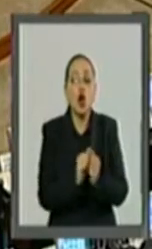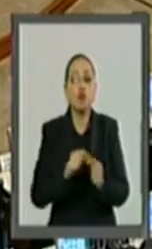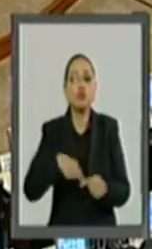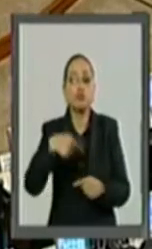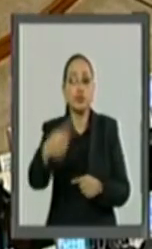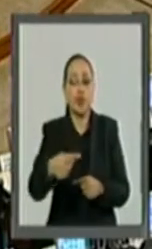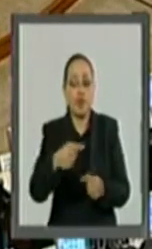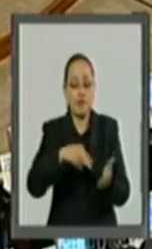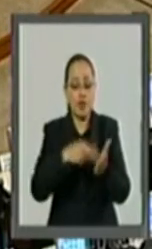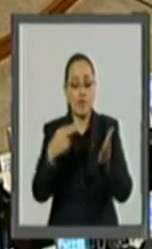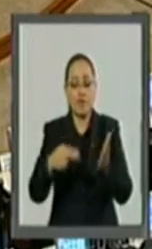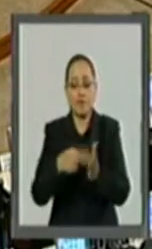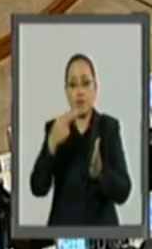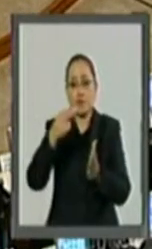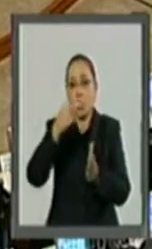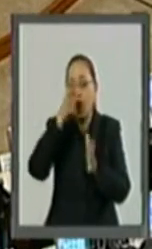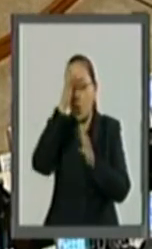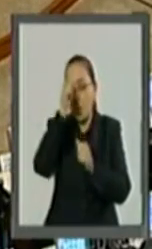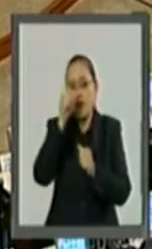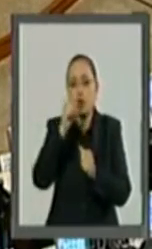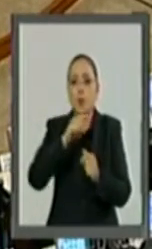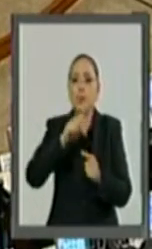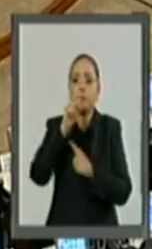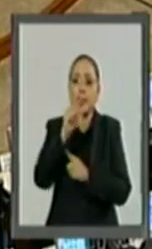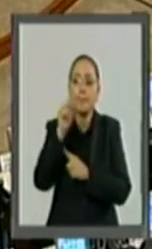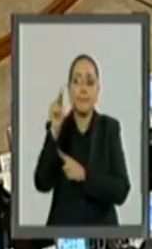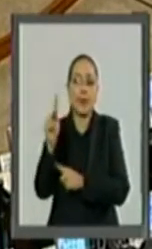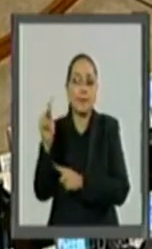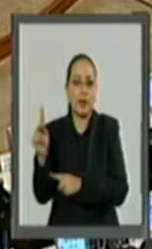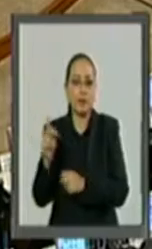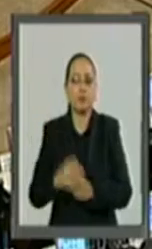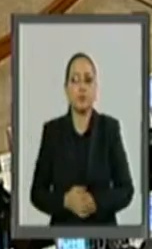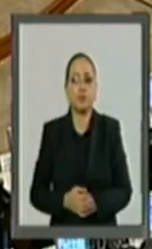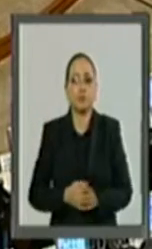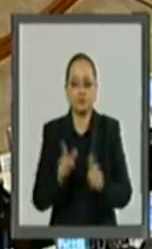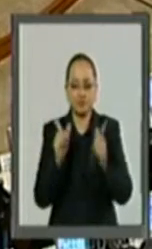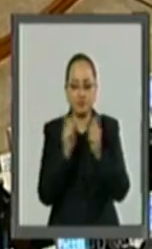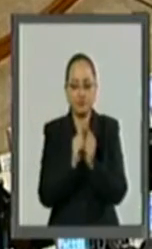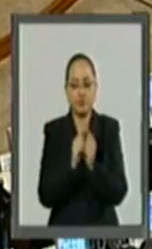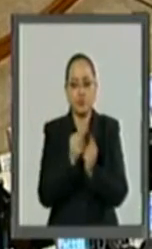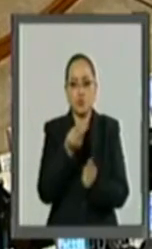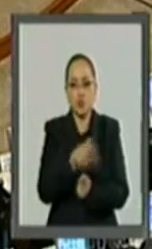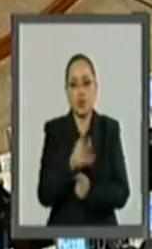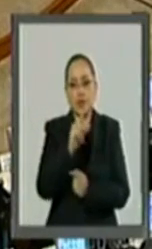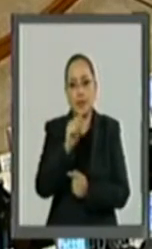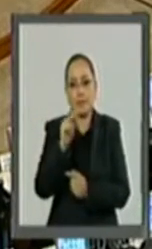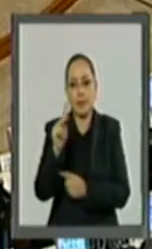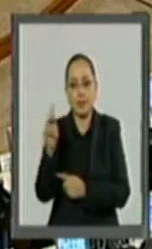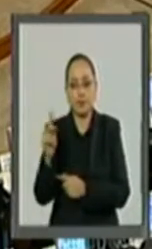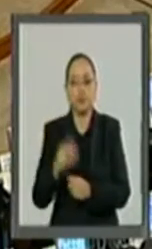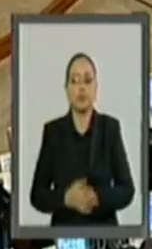del Tratado de Asociación Transpacífico, TPP, por sus siglas en inglés.